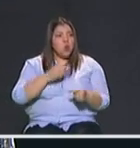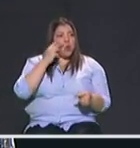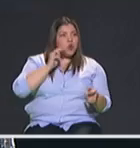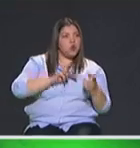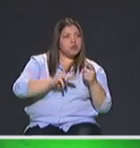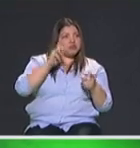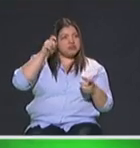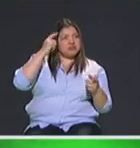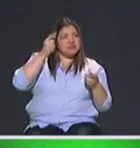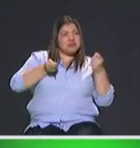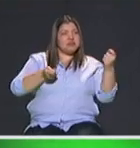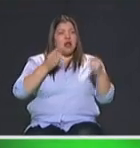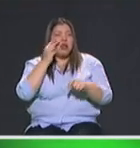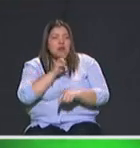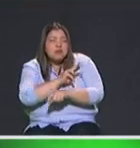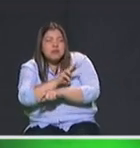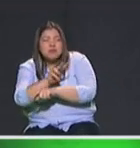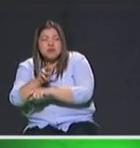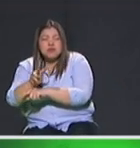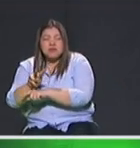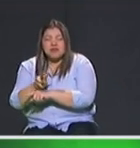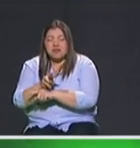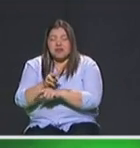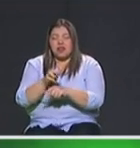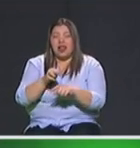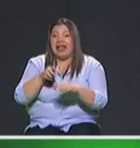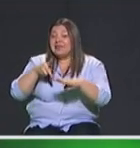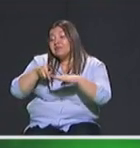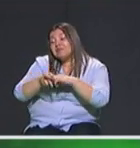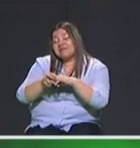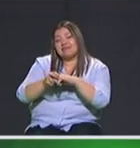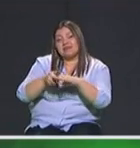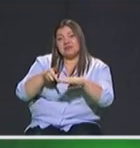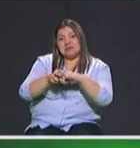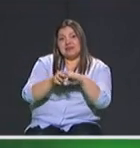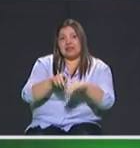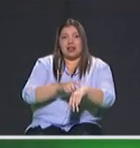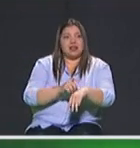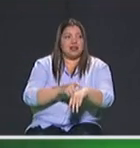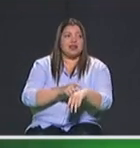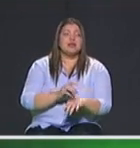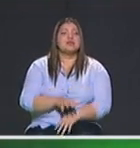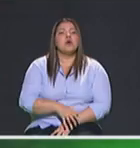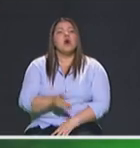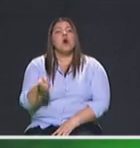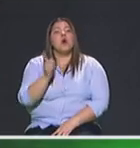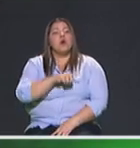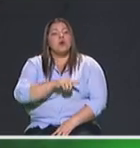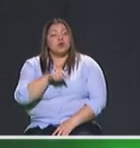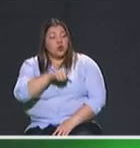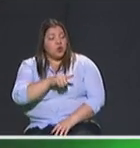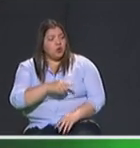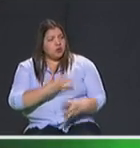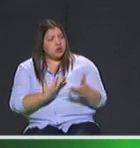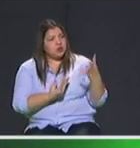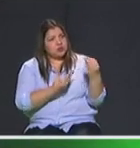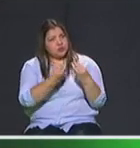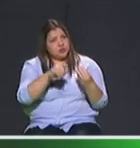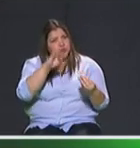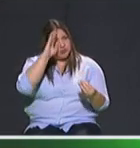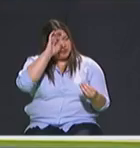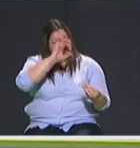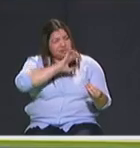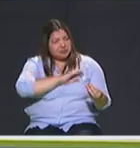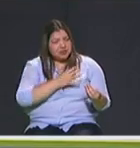microtráfico, fleteo. Muchas gracias, candidato. Como contrapregunta y a propósito de lo que acaba de mencionar de las bases militares y de los grupos de